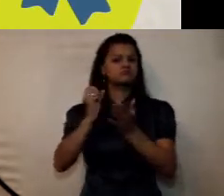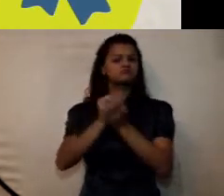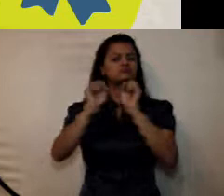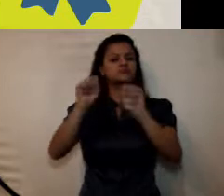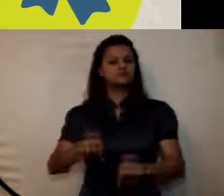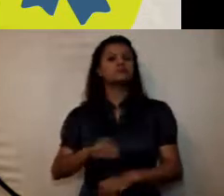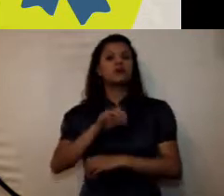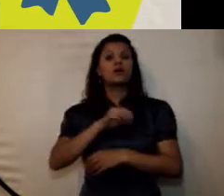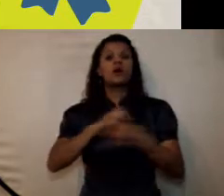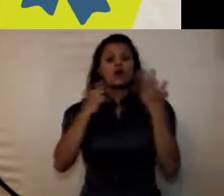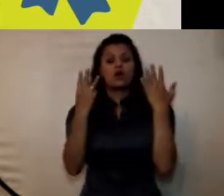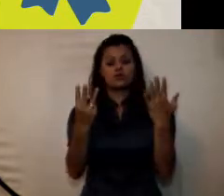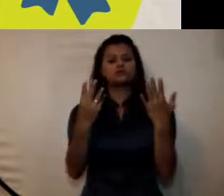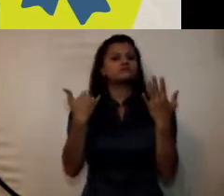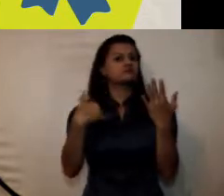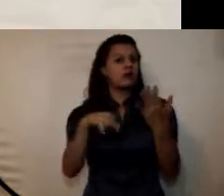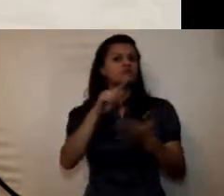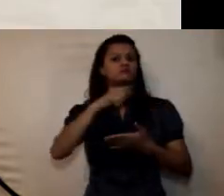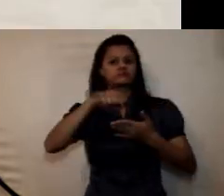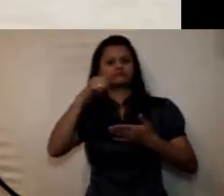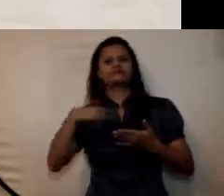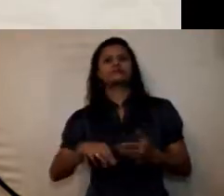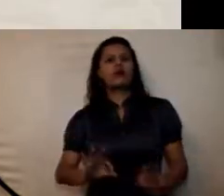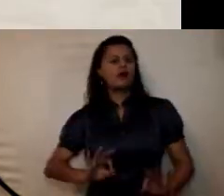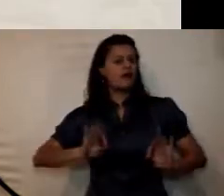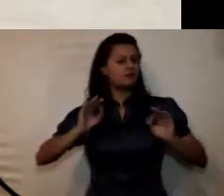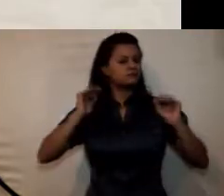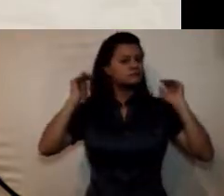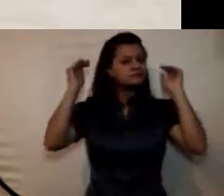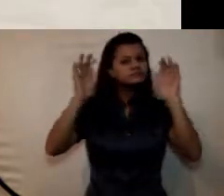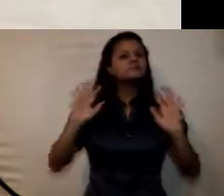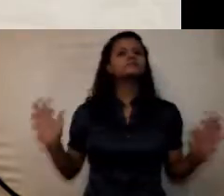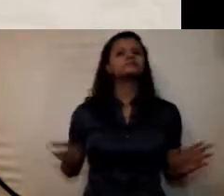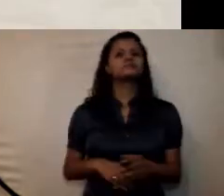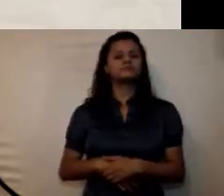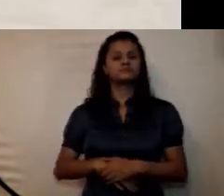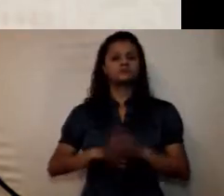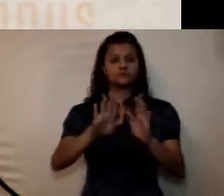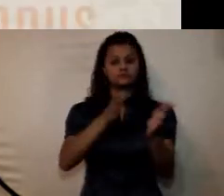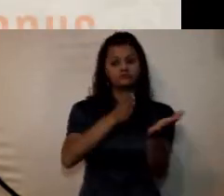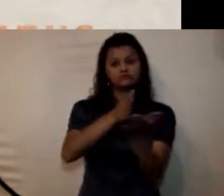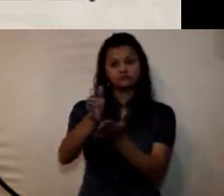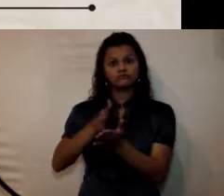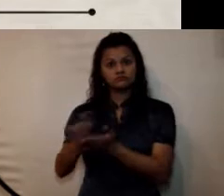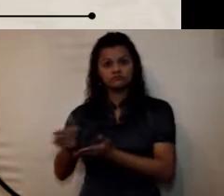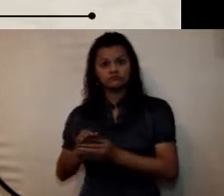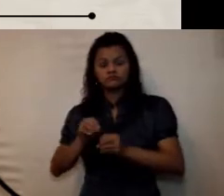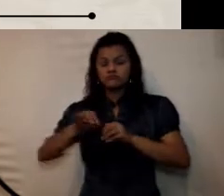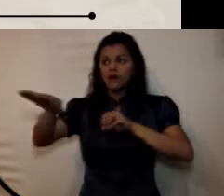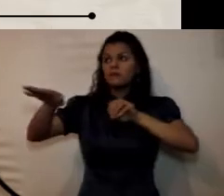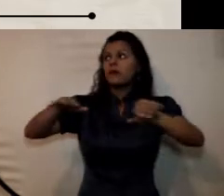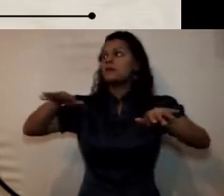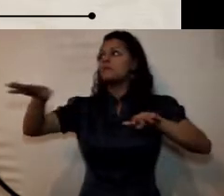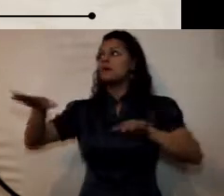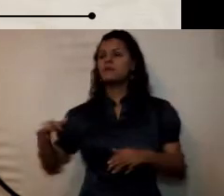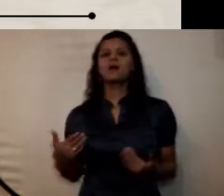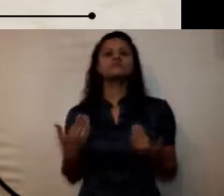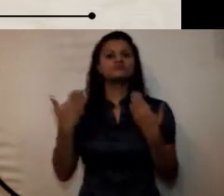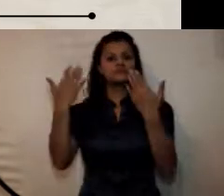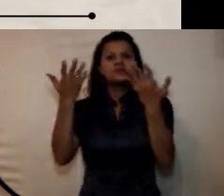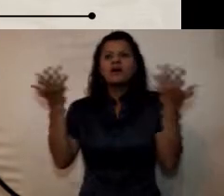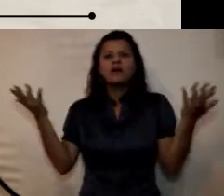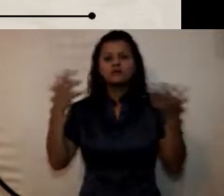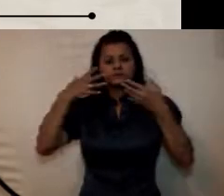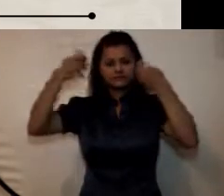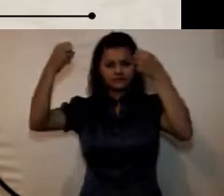acreditados en alta calidad los programas en ampliación de cobertura nos permite llevar nuestra oferta a la